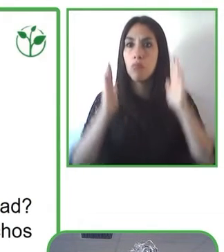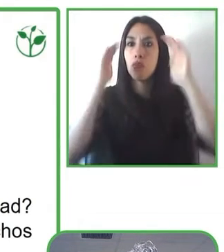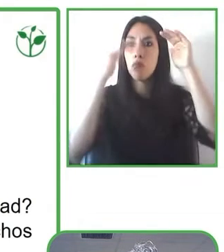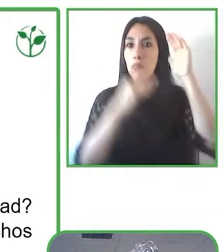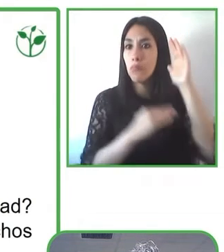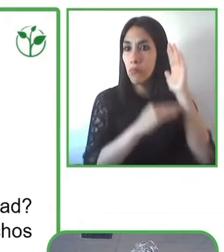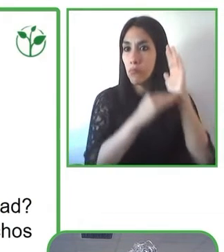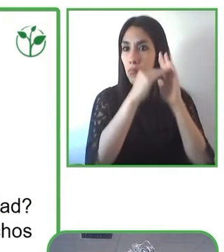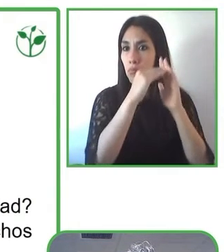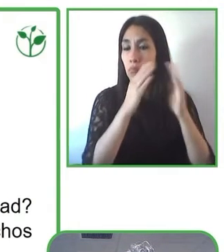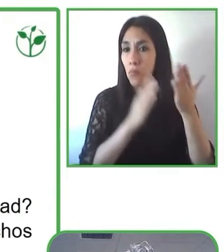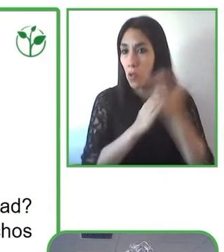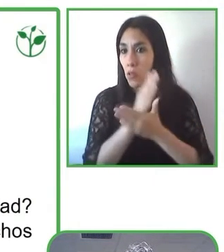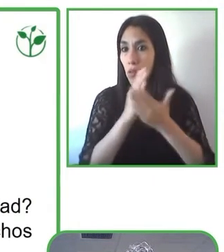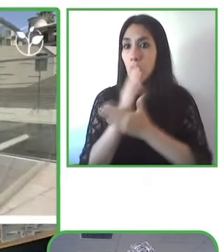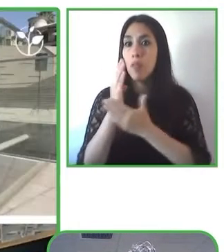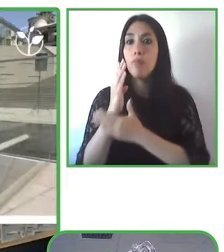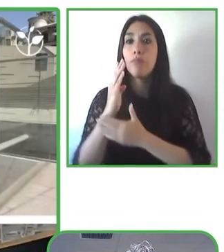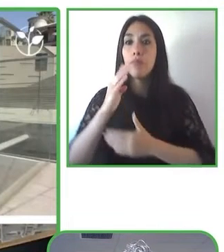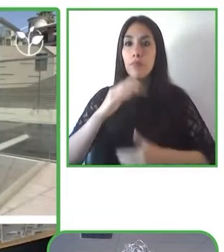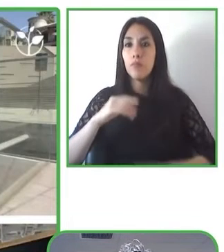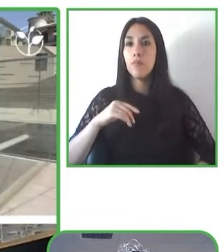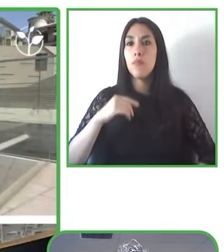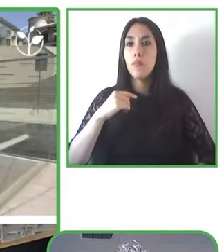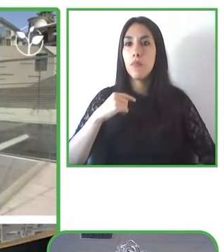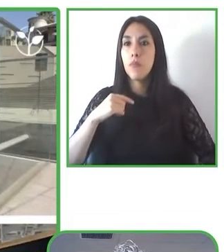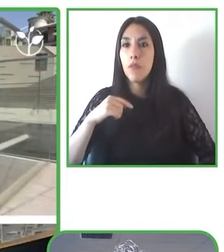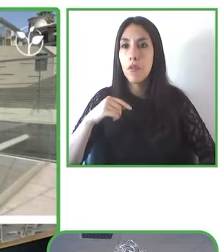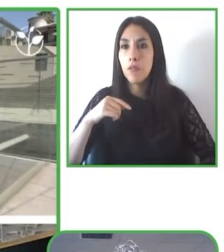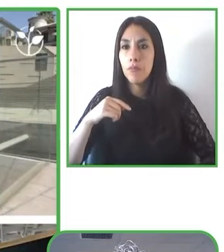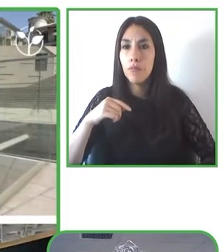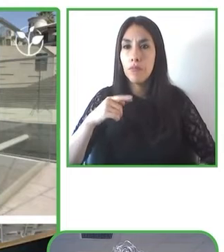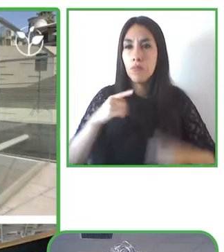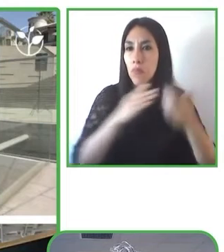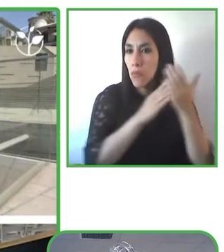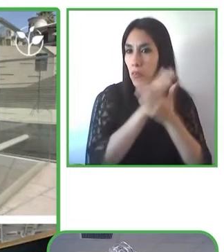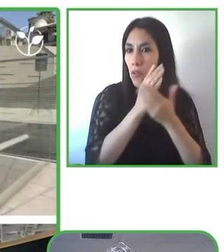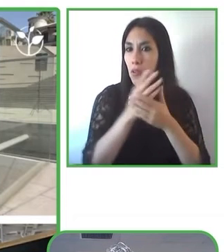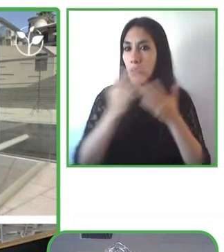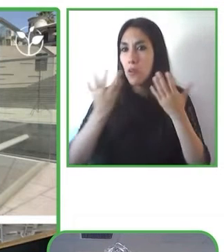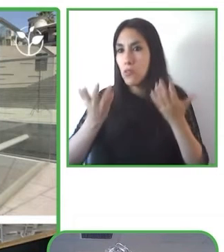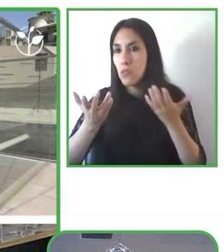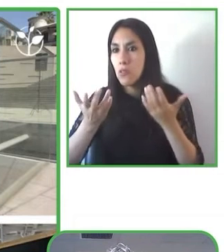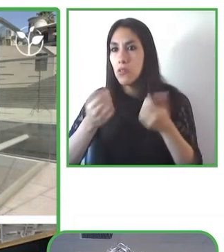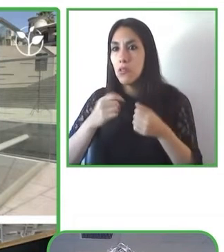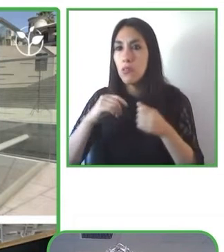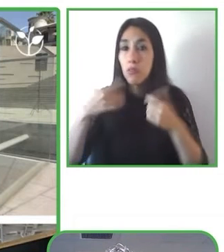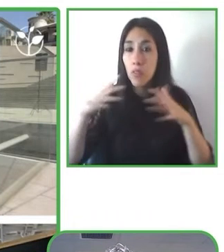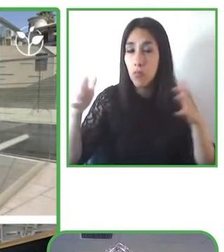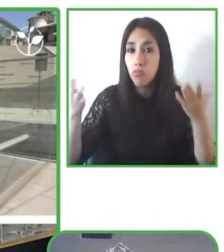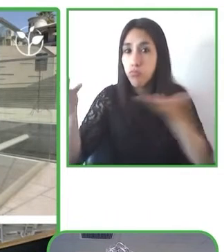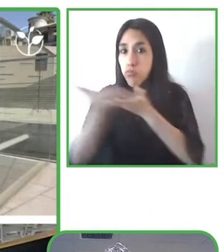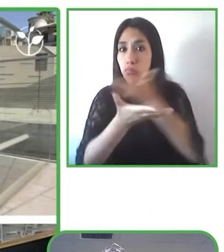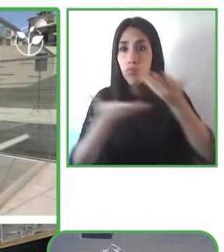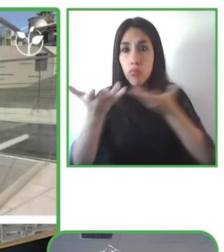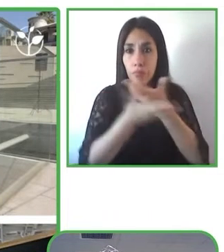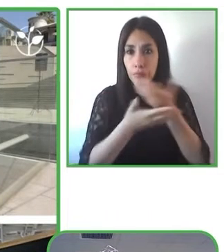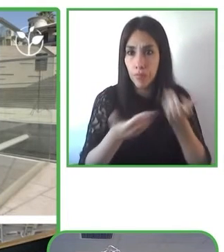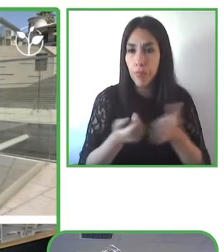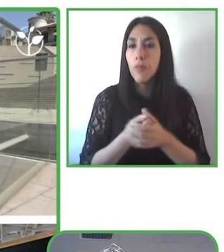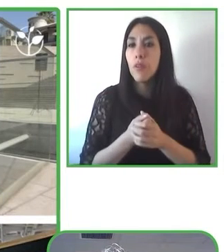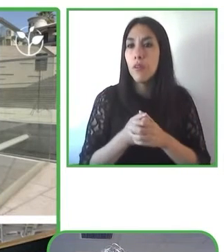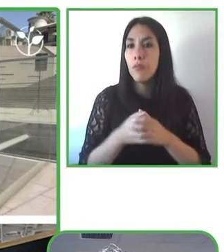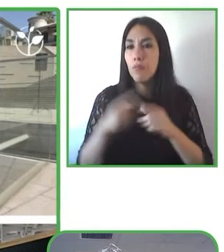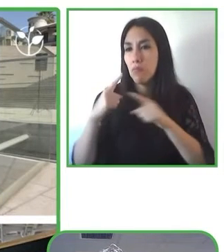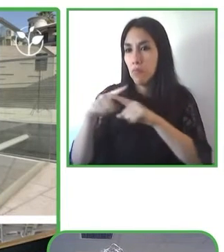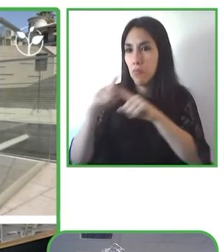qué es el diseño universal, entre otros. Los cursos que actualmente estamos desarrollando son tres y estamos proyectando